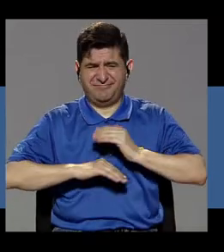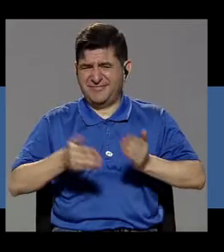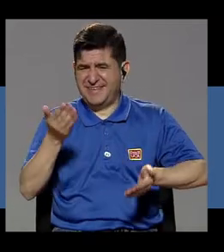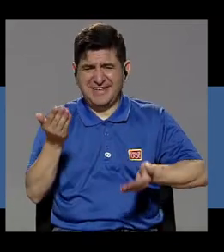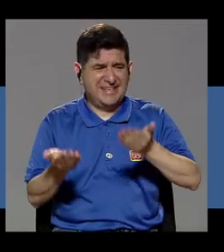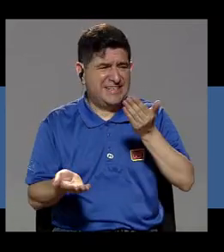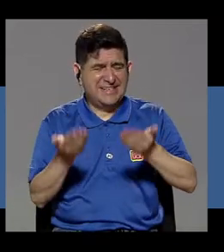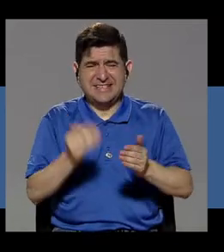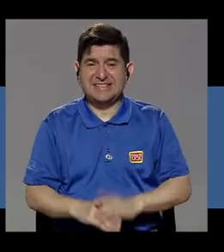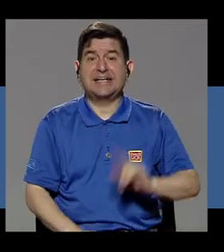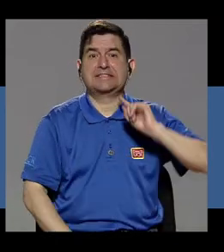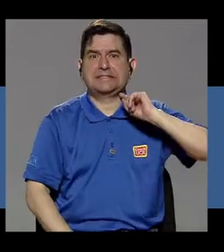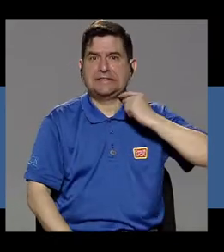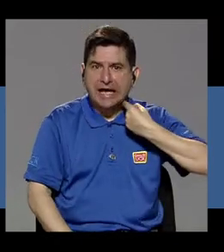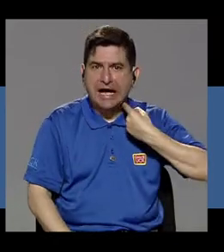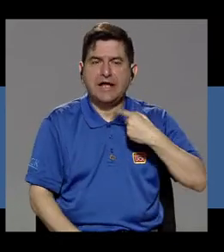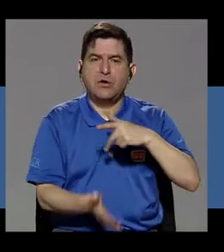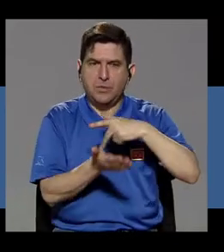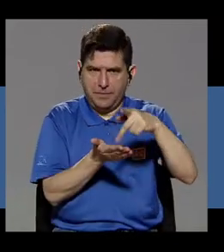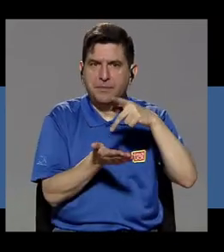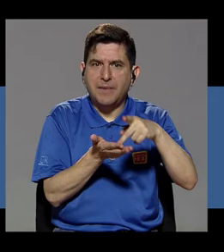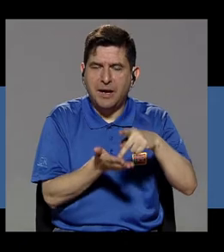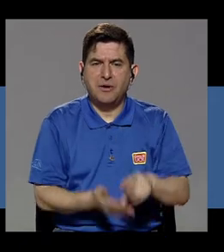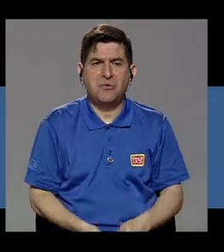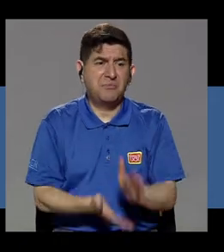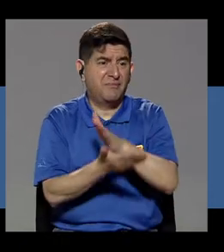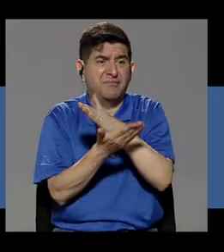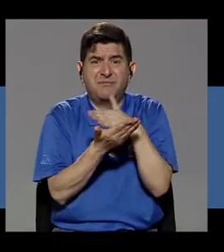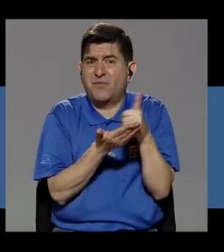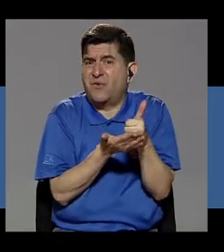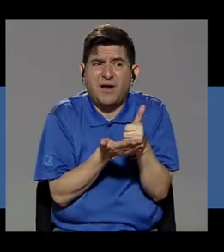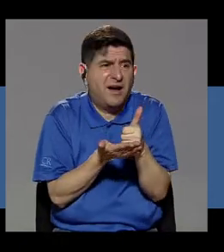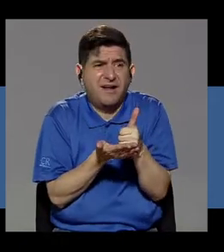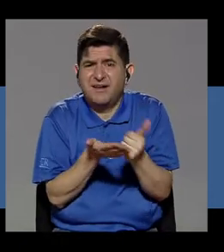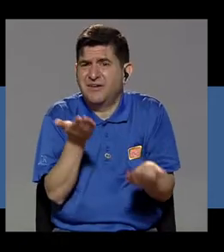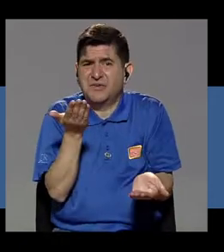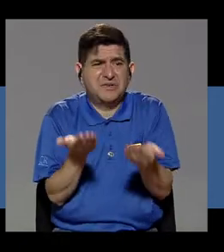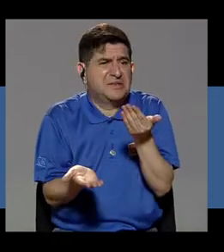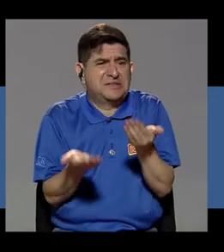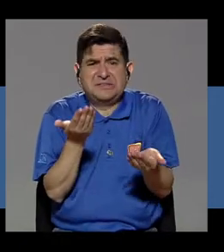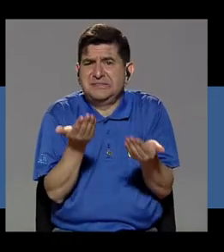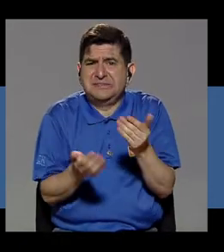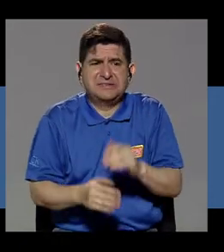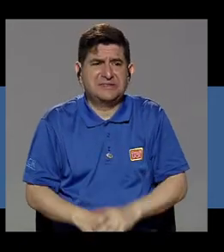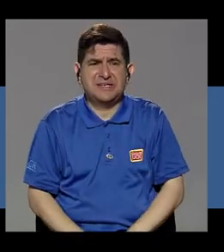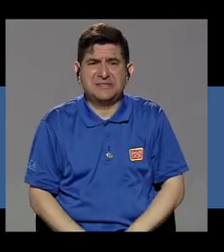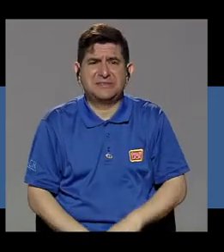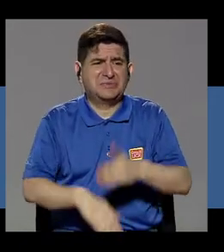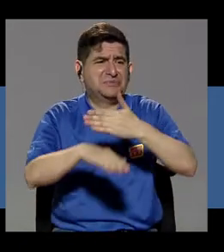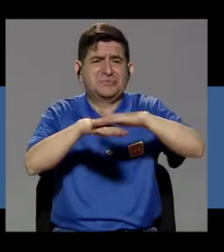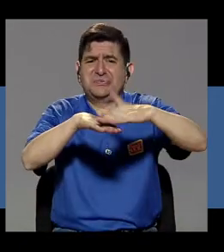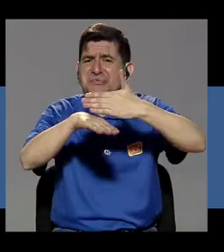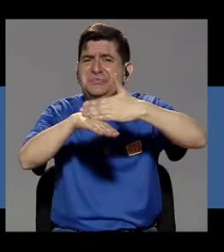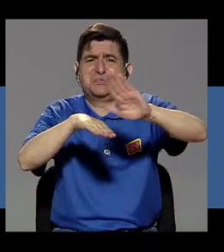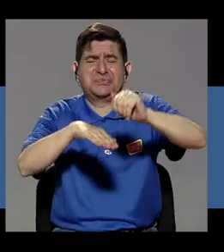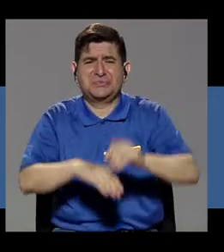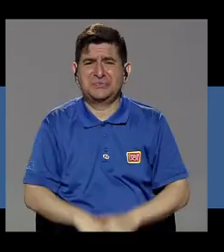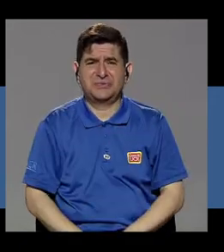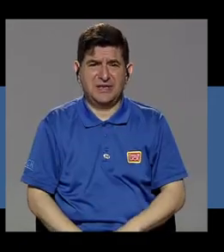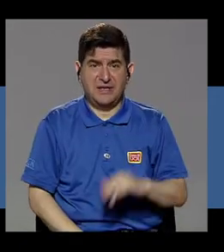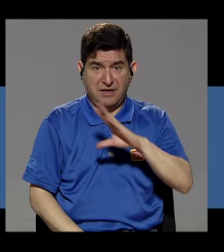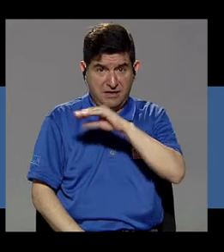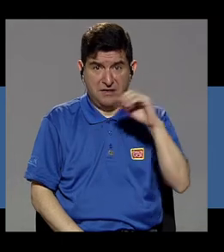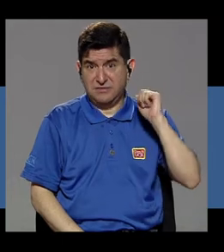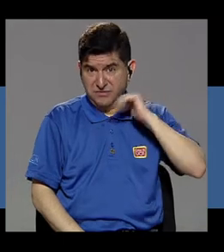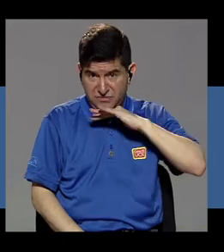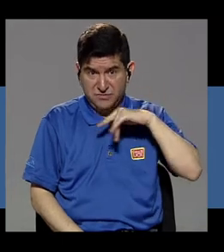caro el precio a pagar por algo tan, o sea, tan, tan, tan, tan superfluo, tan, tan cochino,